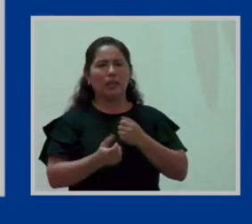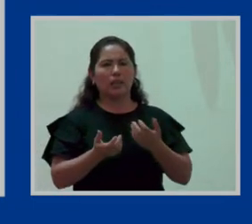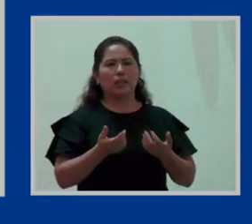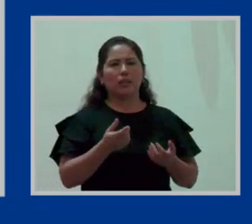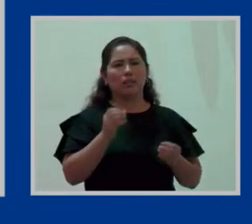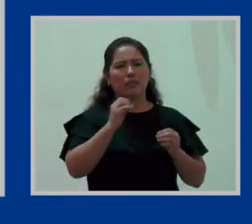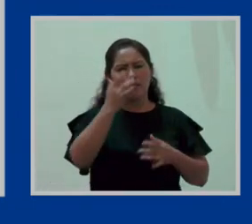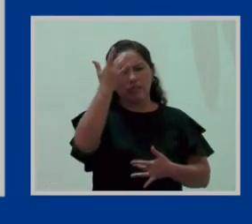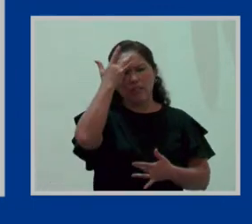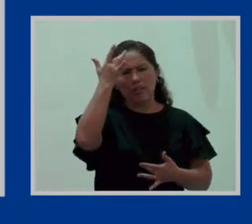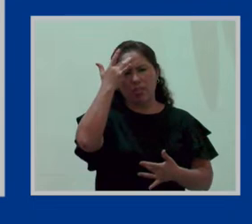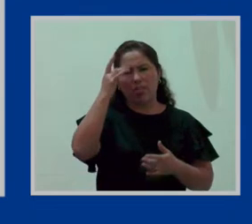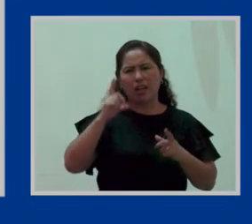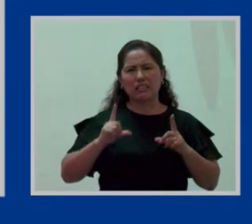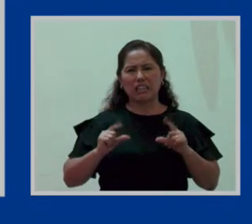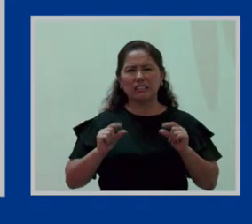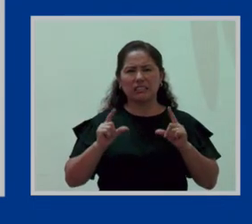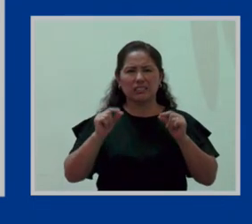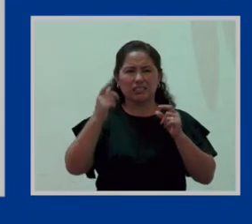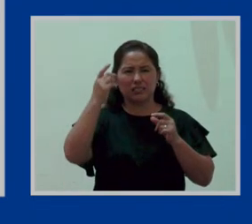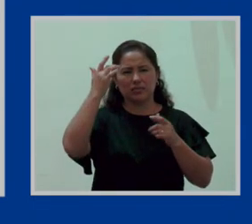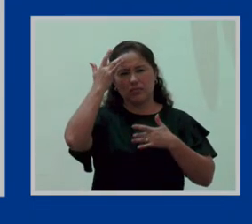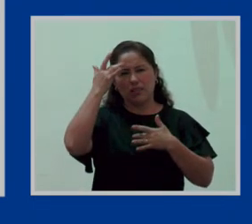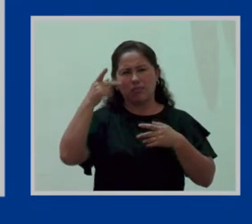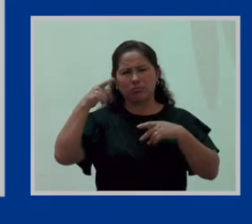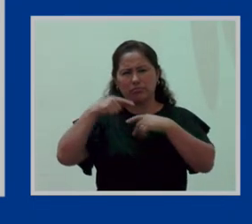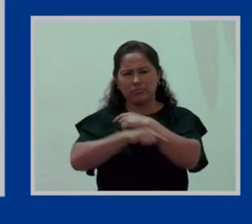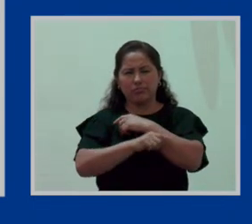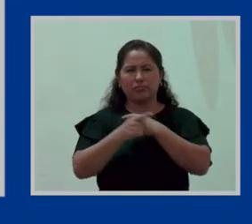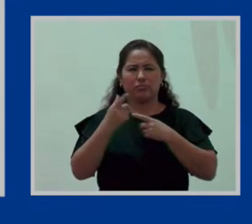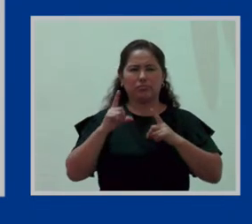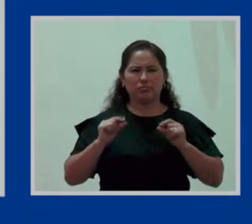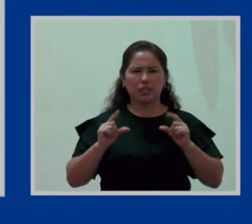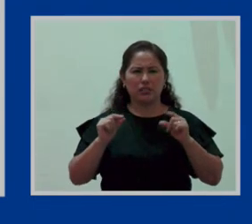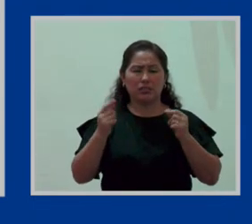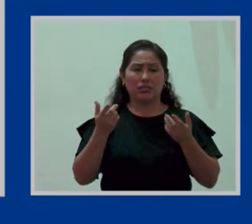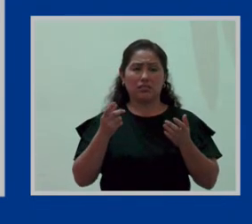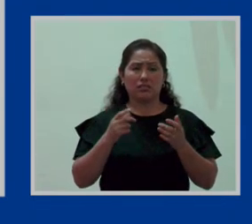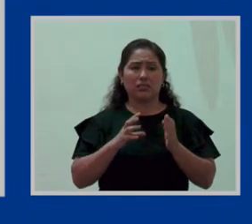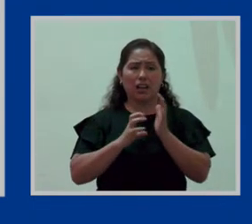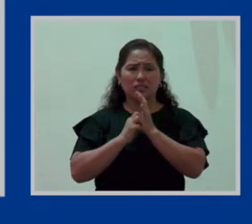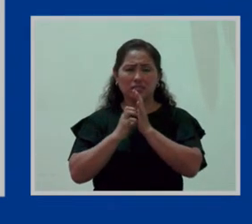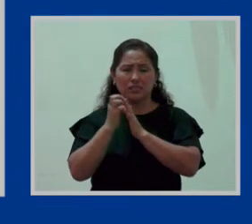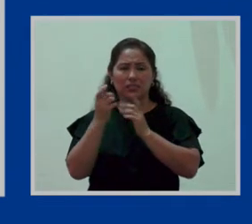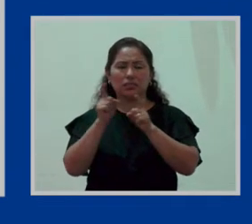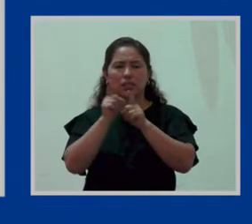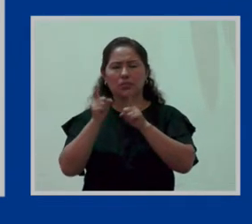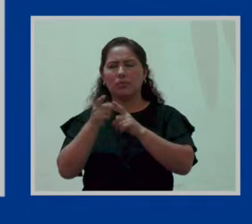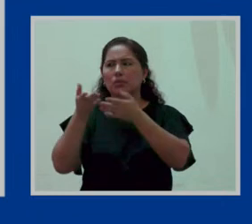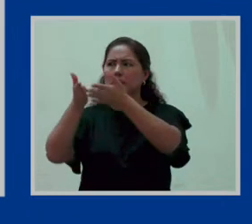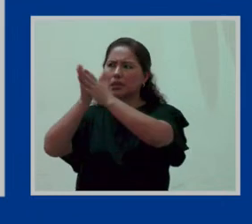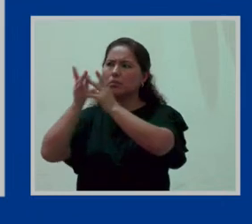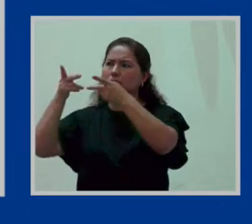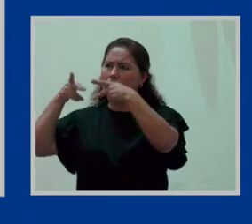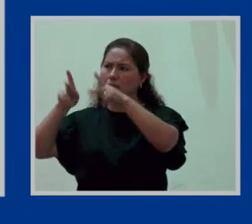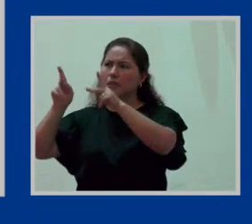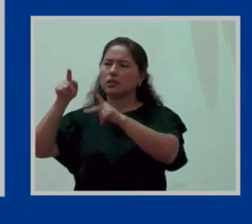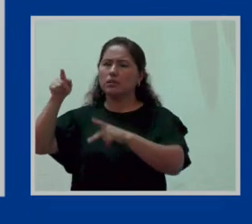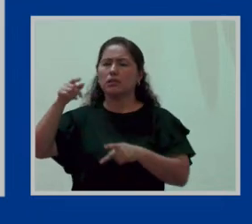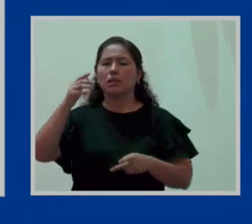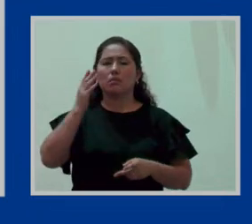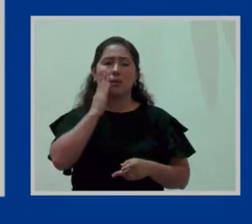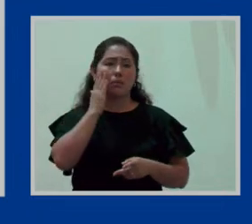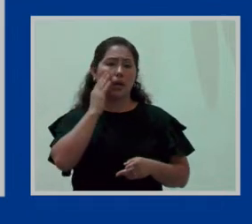con cáncer. Y esta licencia, ¿no? También puede ser solicitada por la madre o por el padre del menor.